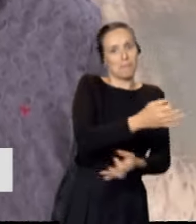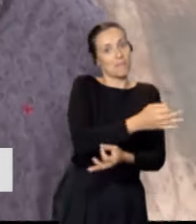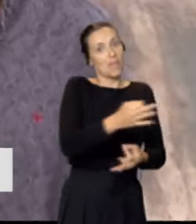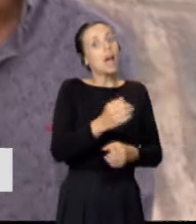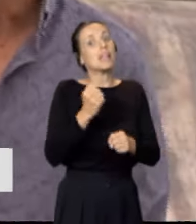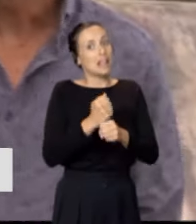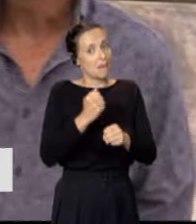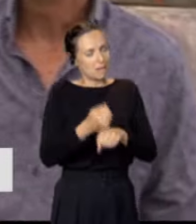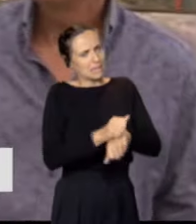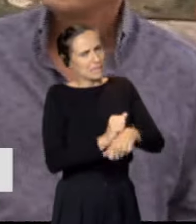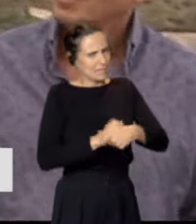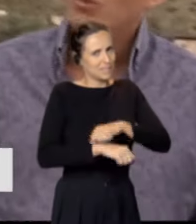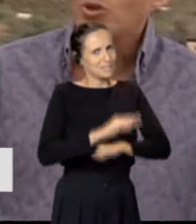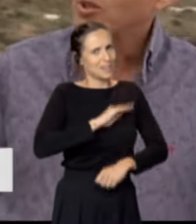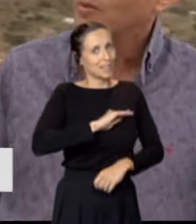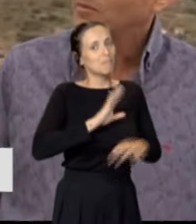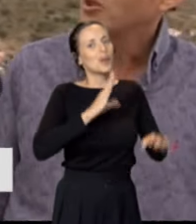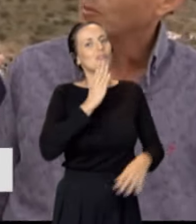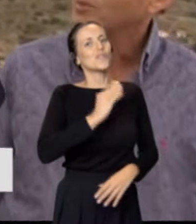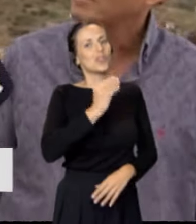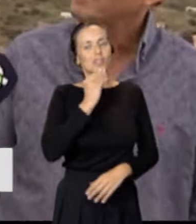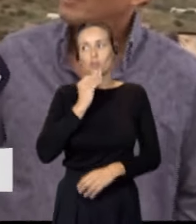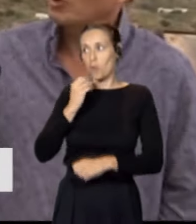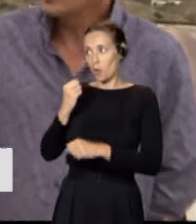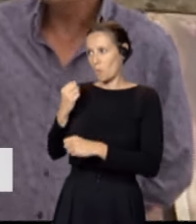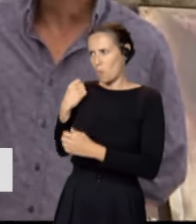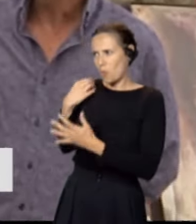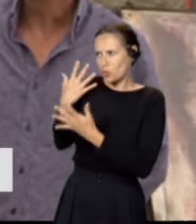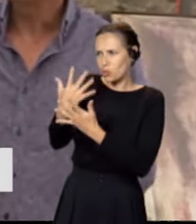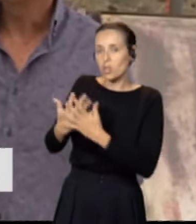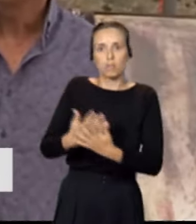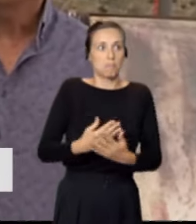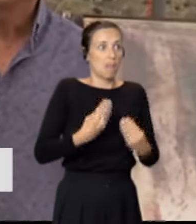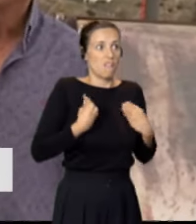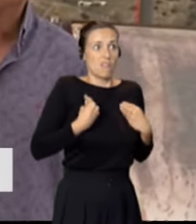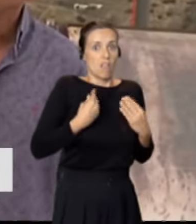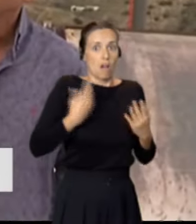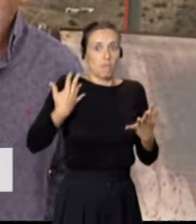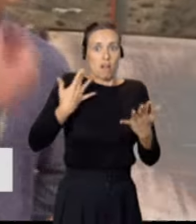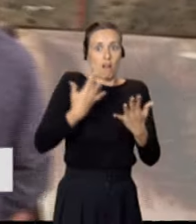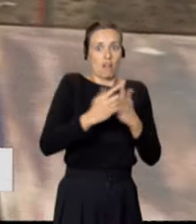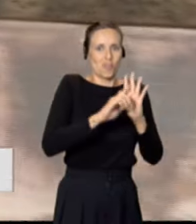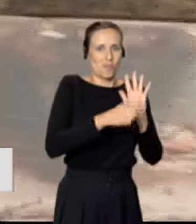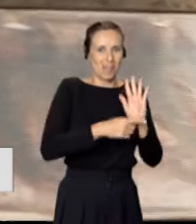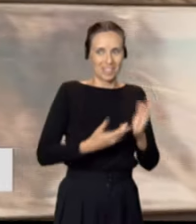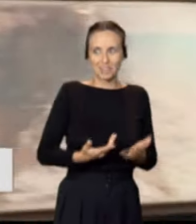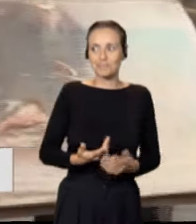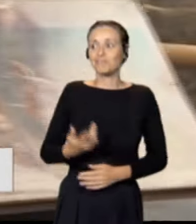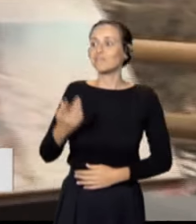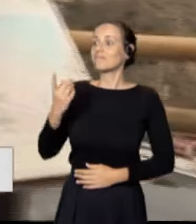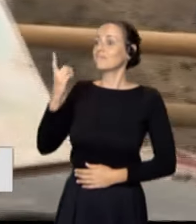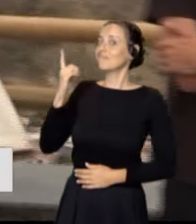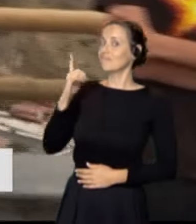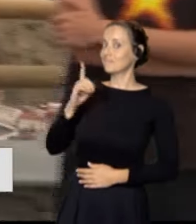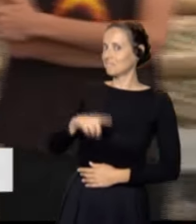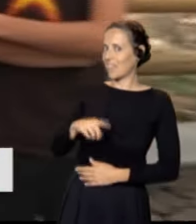pero bonita. Y muchos años, ¿verdad? Muchísimos, muchísimos. Toda la vida. Toda la vida que, bueno, también se